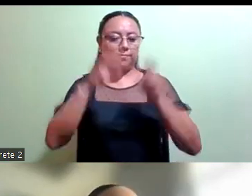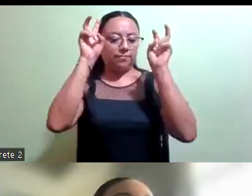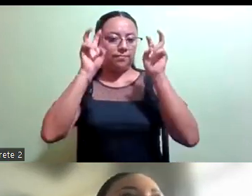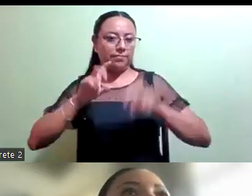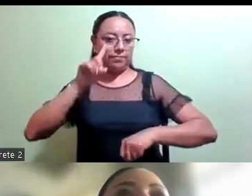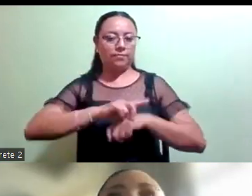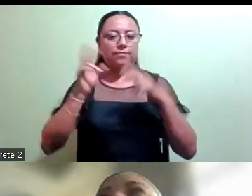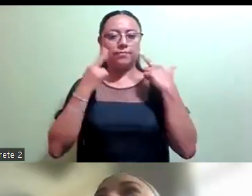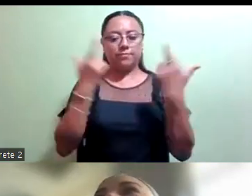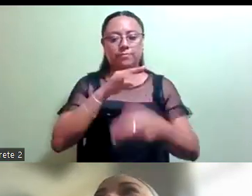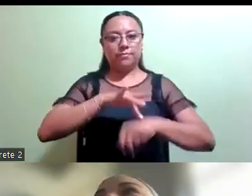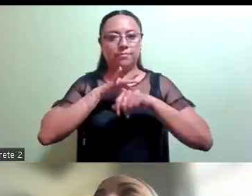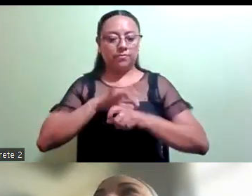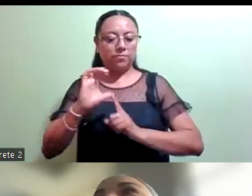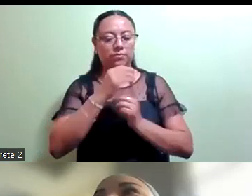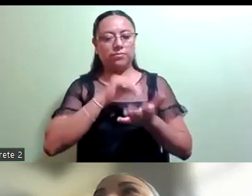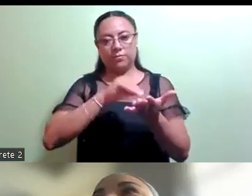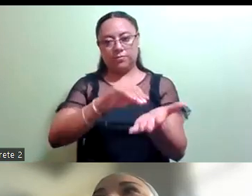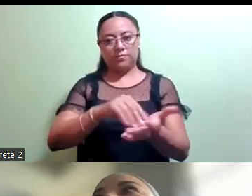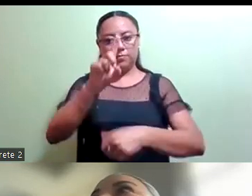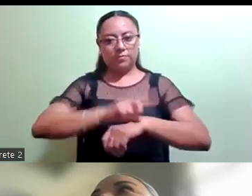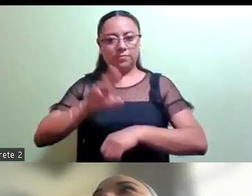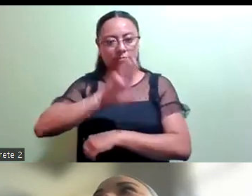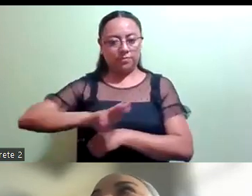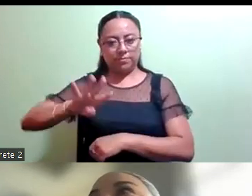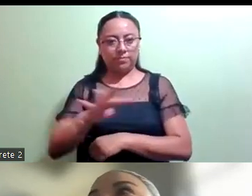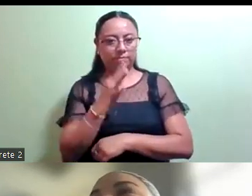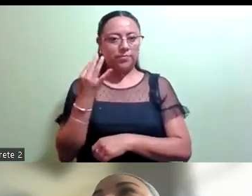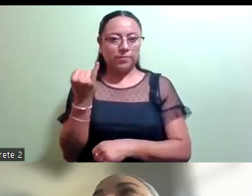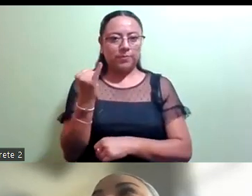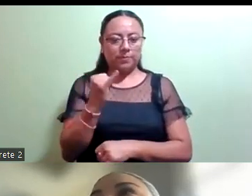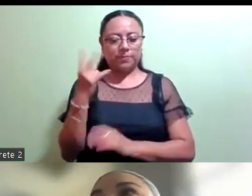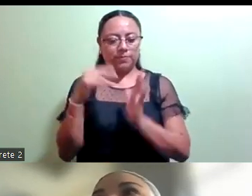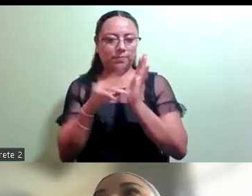presidencial de la comisión permanente el día miércoles catorce de junio del presente año.